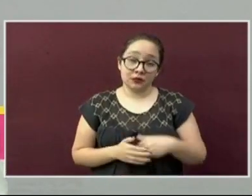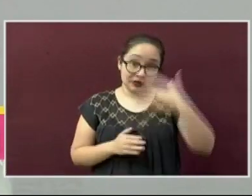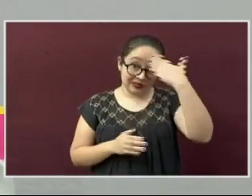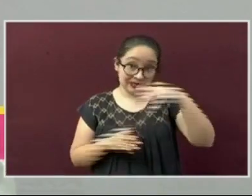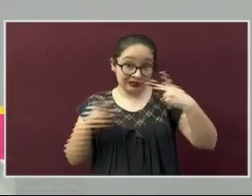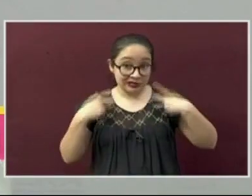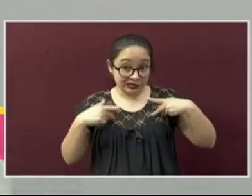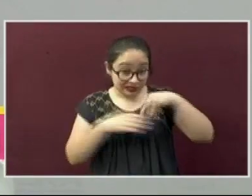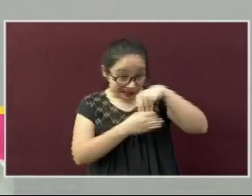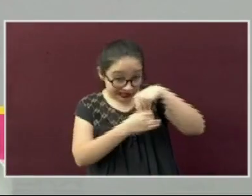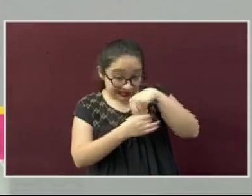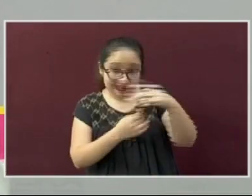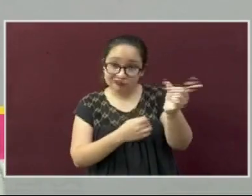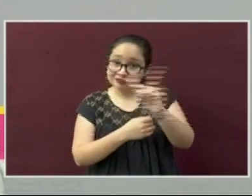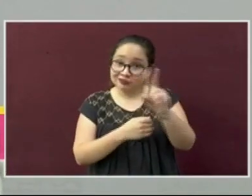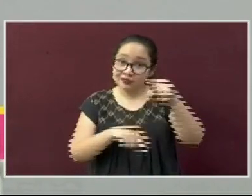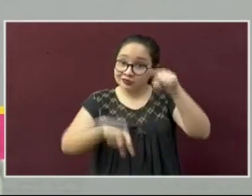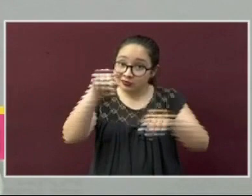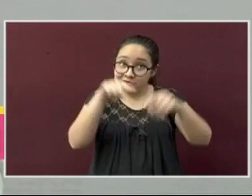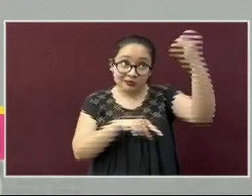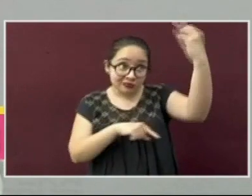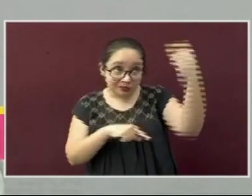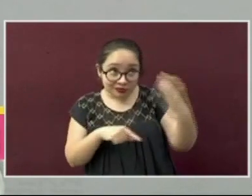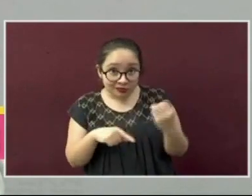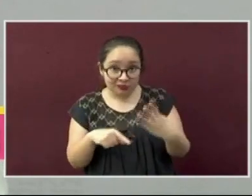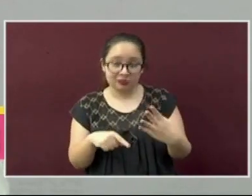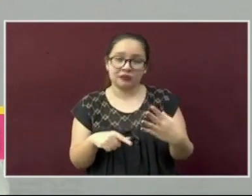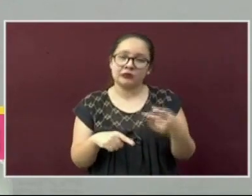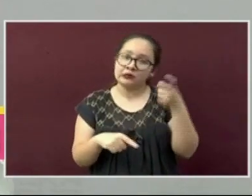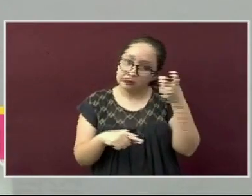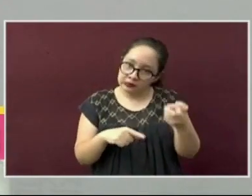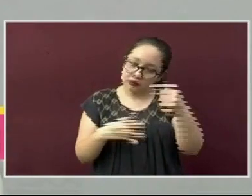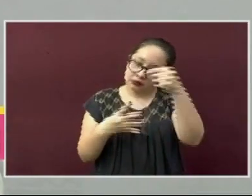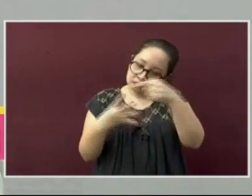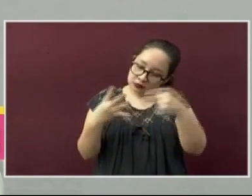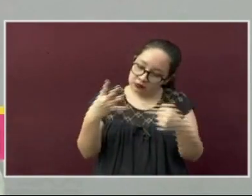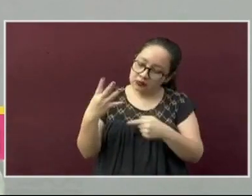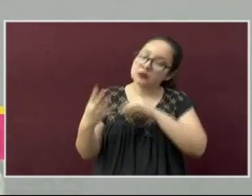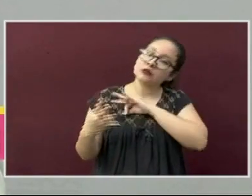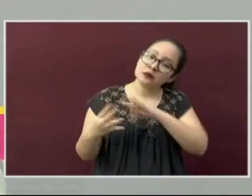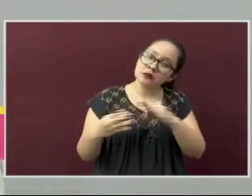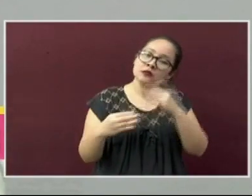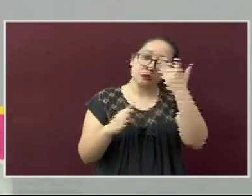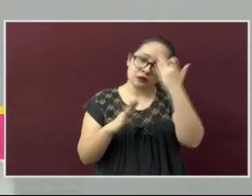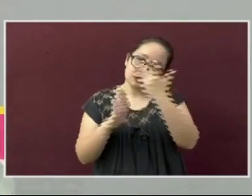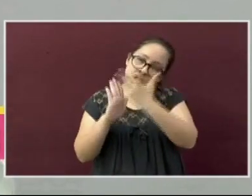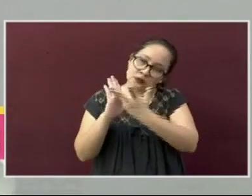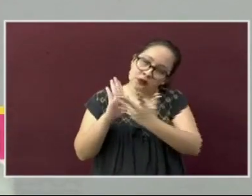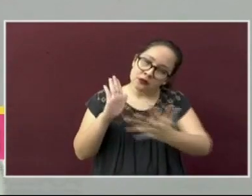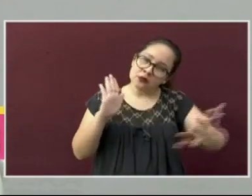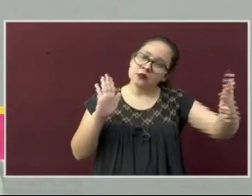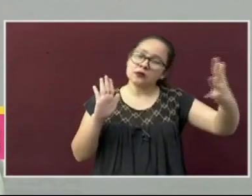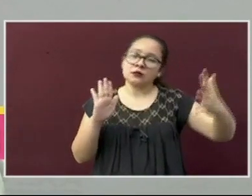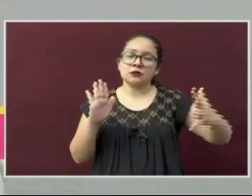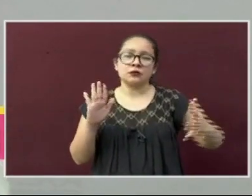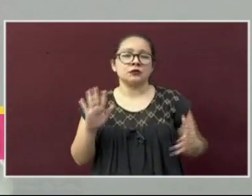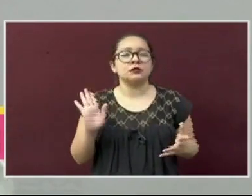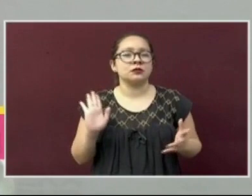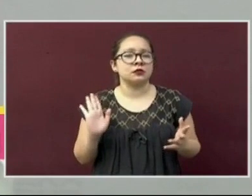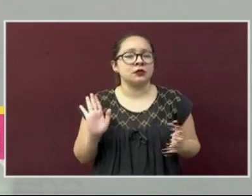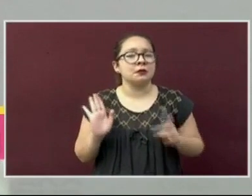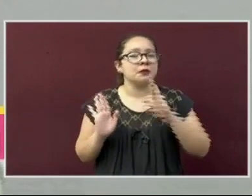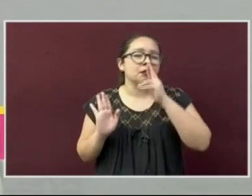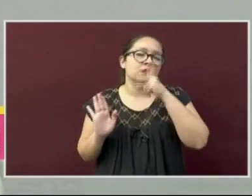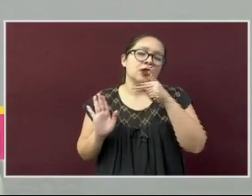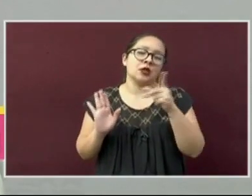por el semáforo epidemiológico, acciones que sin duda nos llevará lo más pronto posible a